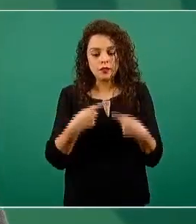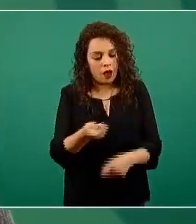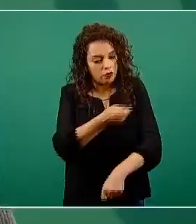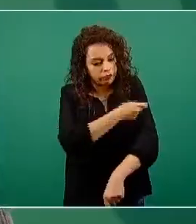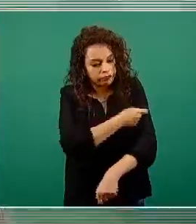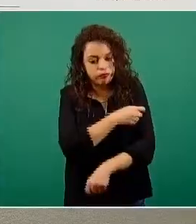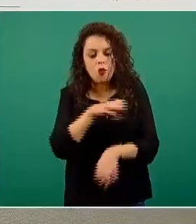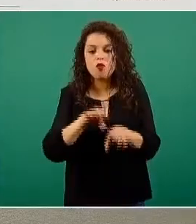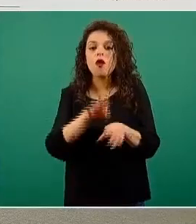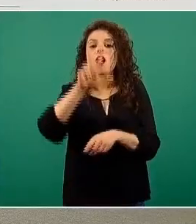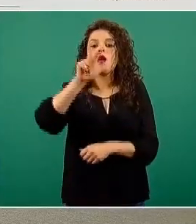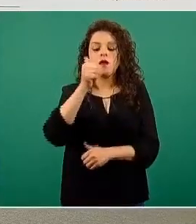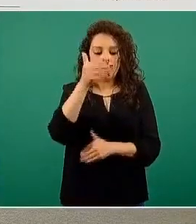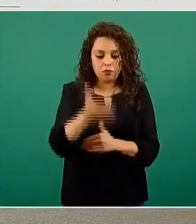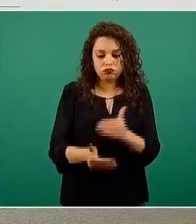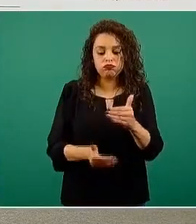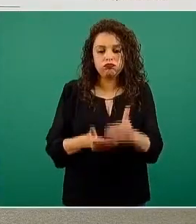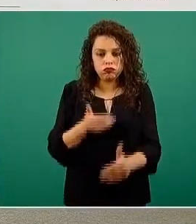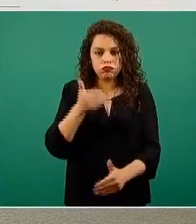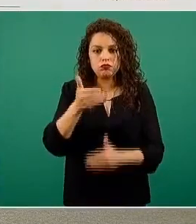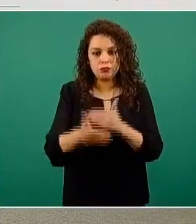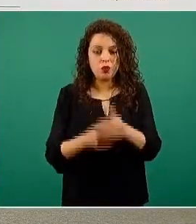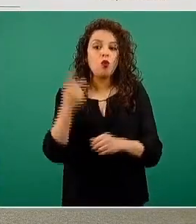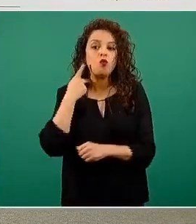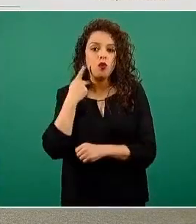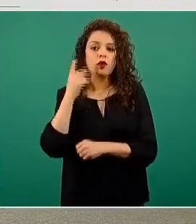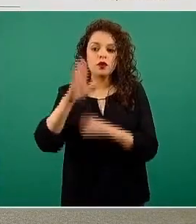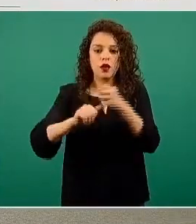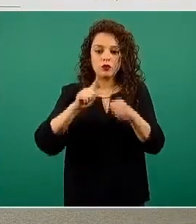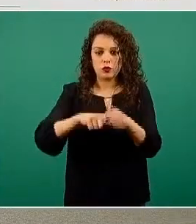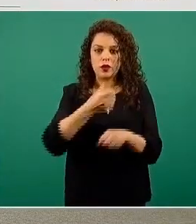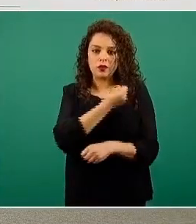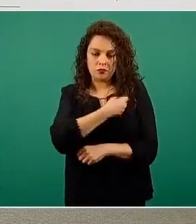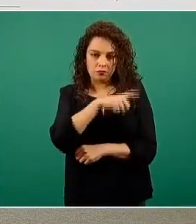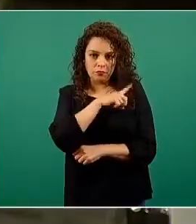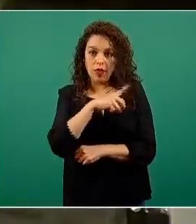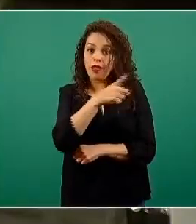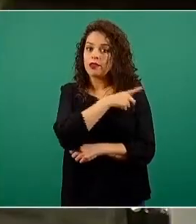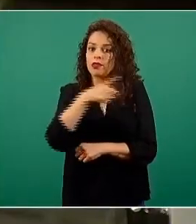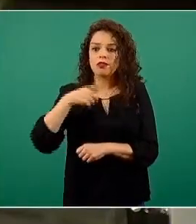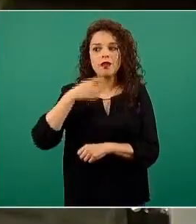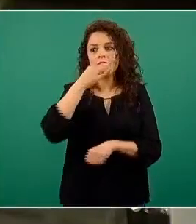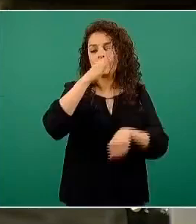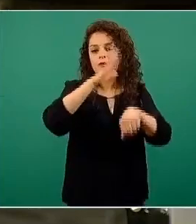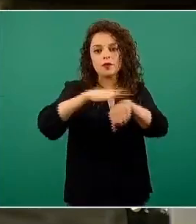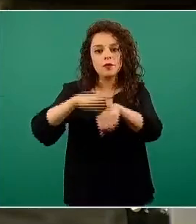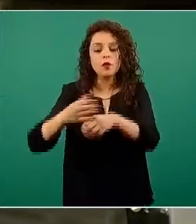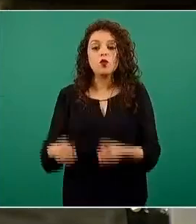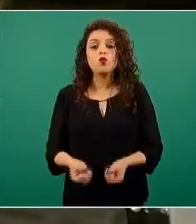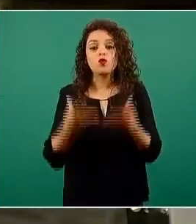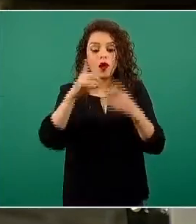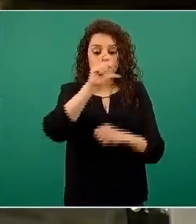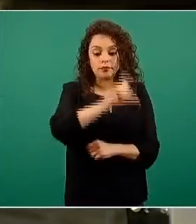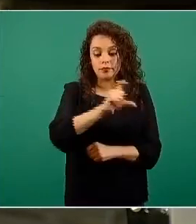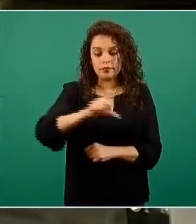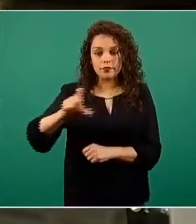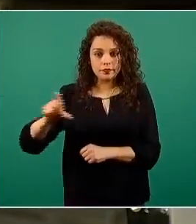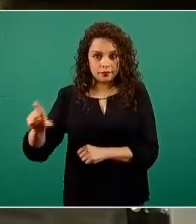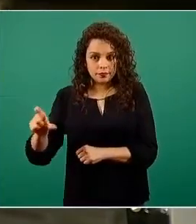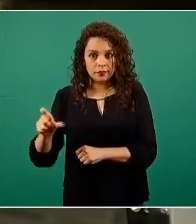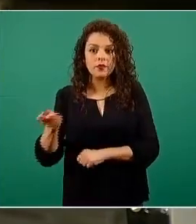cómo va el avance de la política nacional de vacunación. Deben de reportar, obviamente, las dosis que están aplicando,